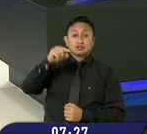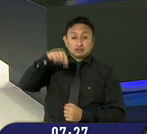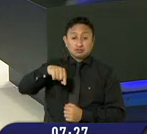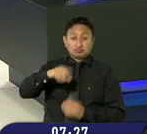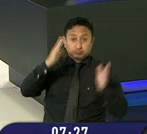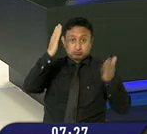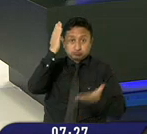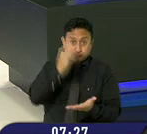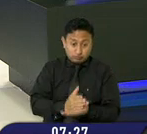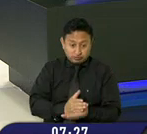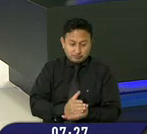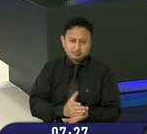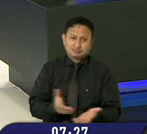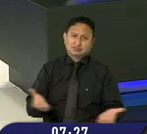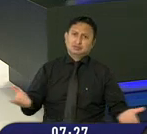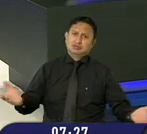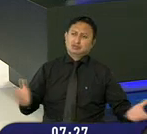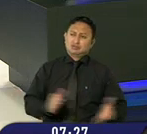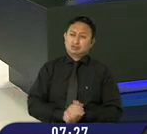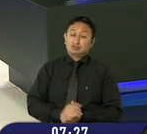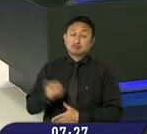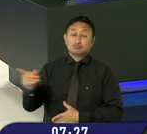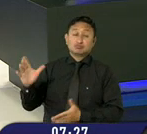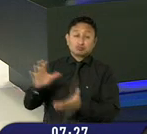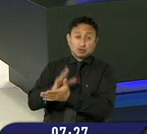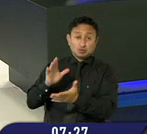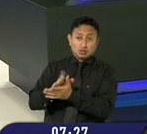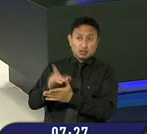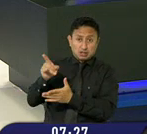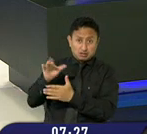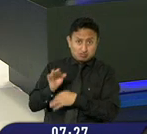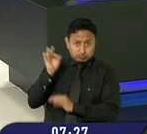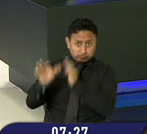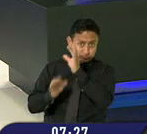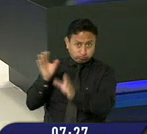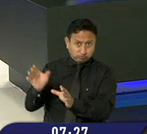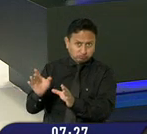fase, pues aseguran que las escuelas no son un foco de contagio.